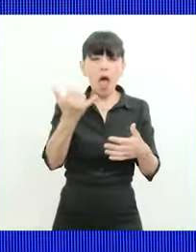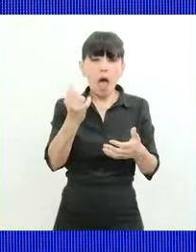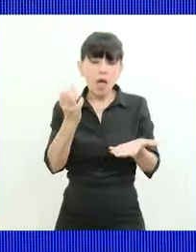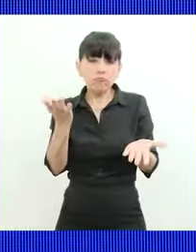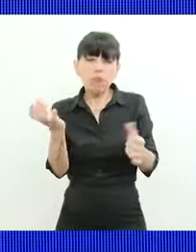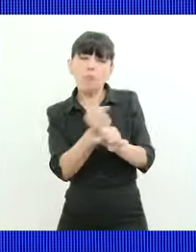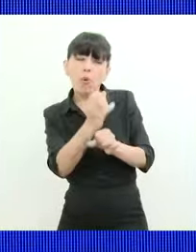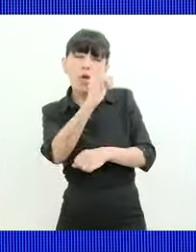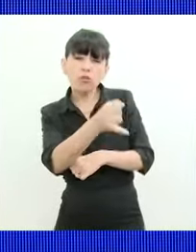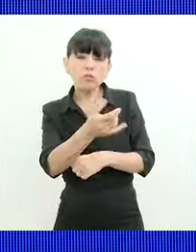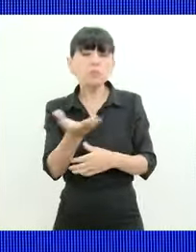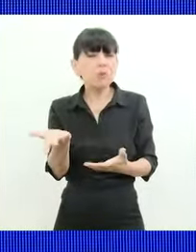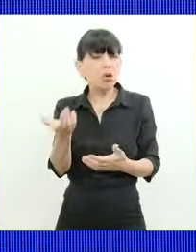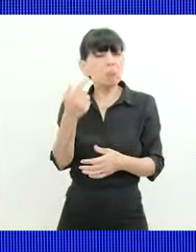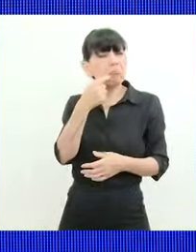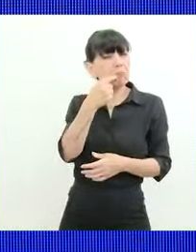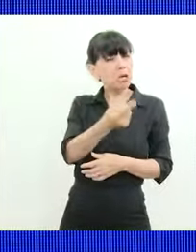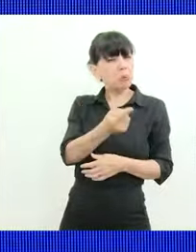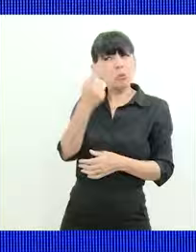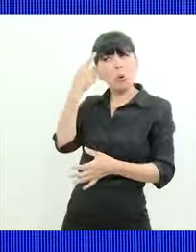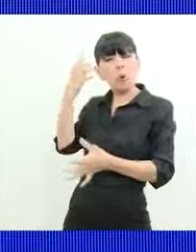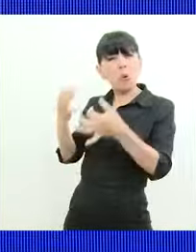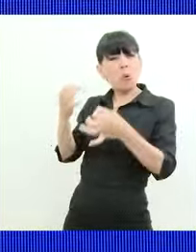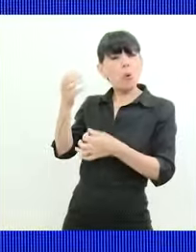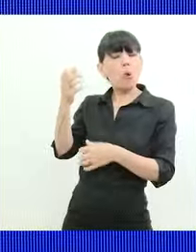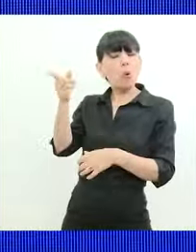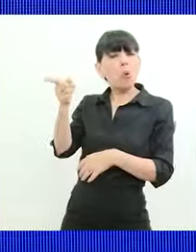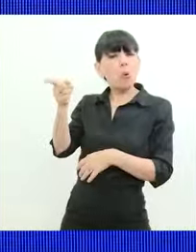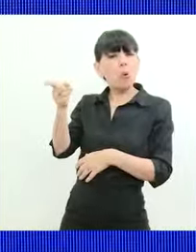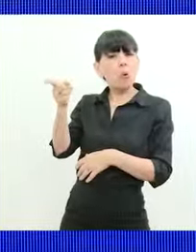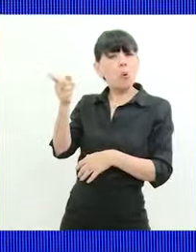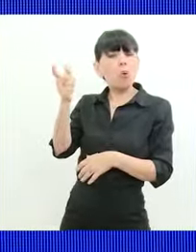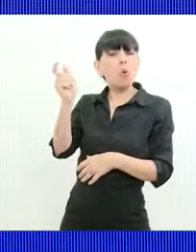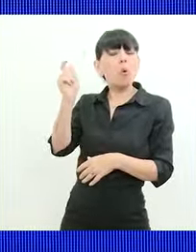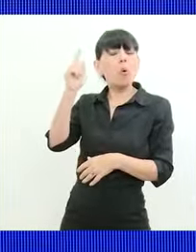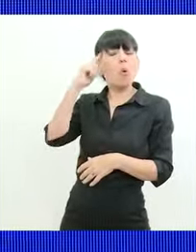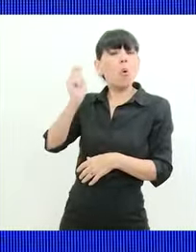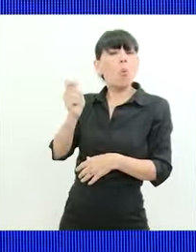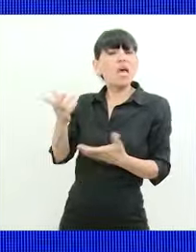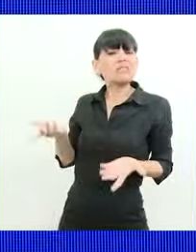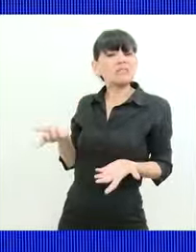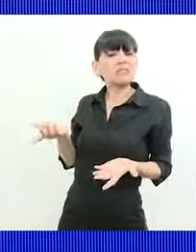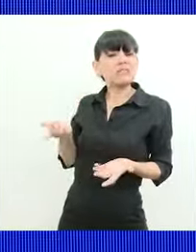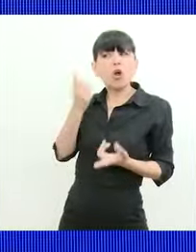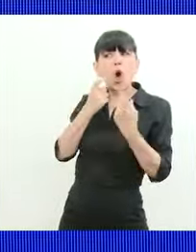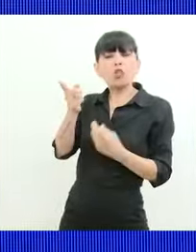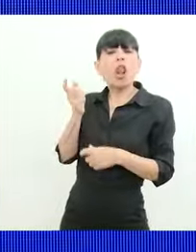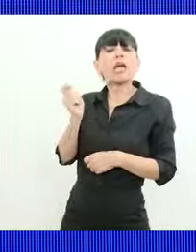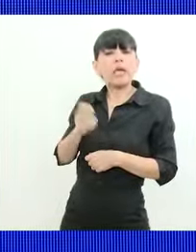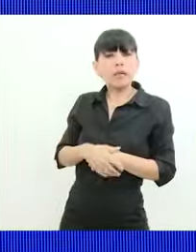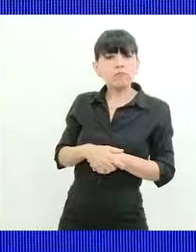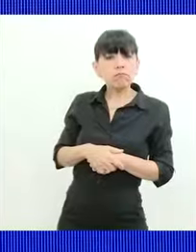¿quién califica el comportamiento de los jueces del consejo de la magistratura? ¿con qué tabla? ¿con qué tiempos?